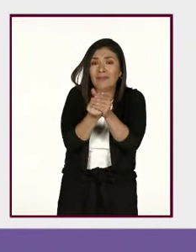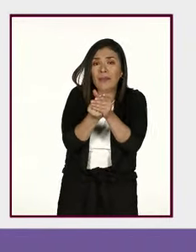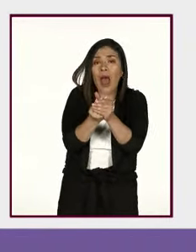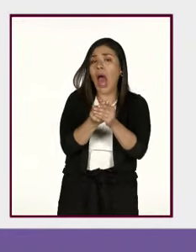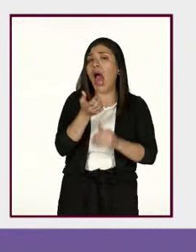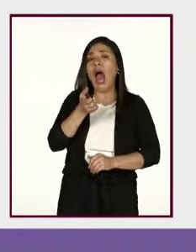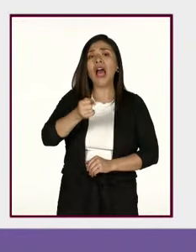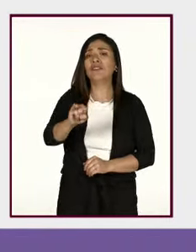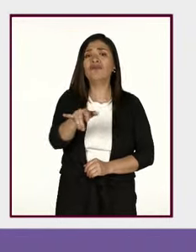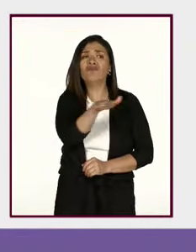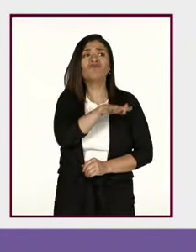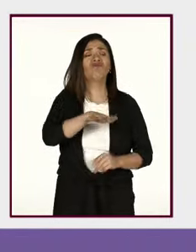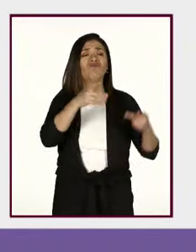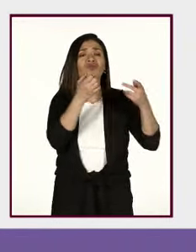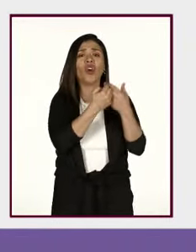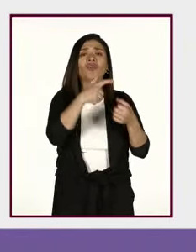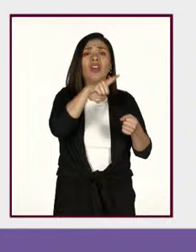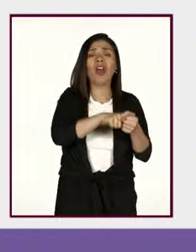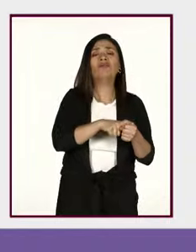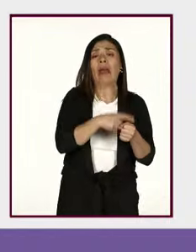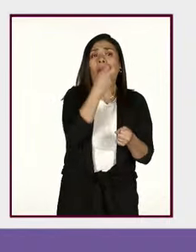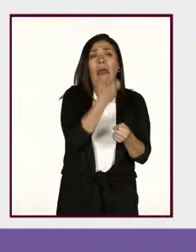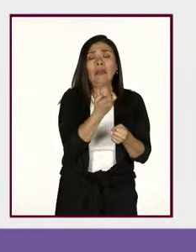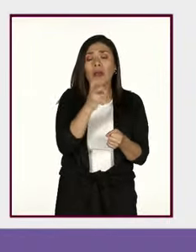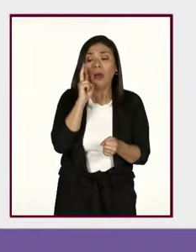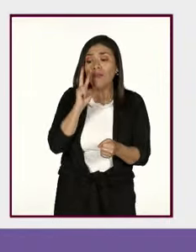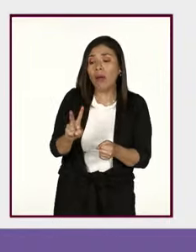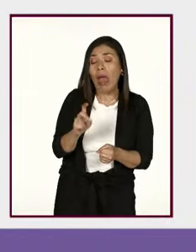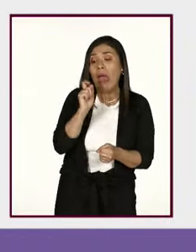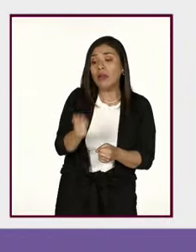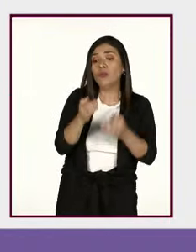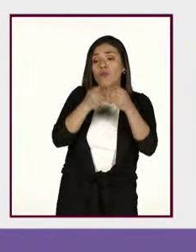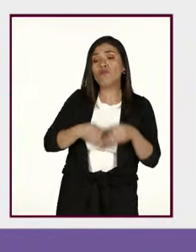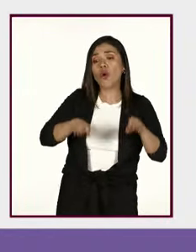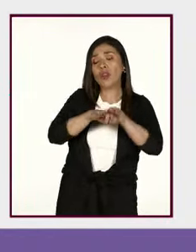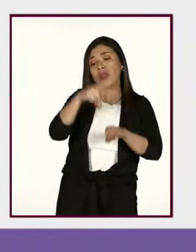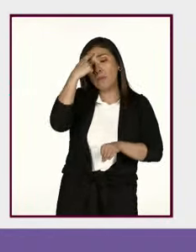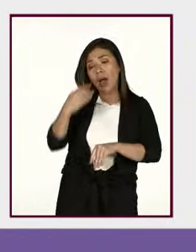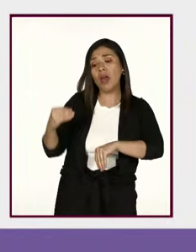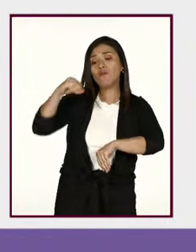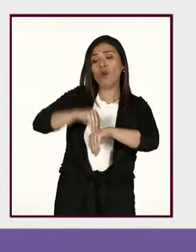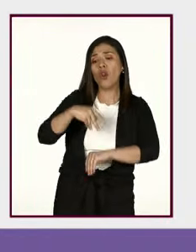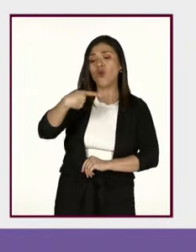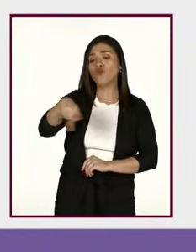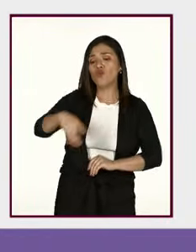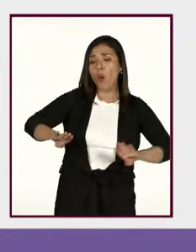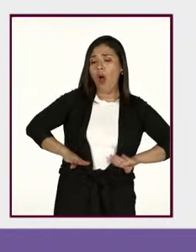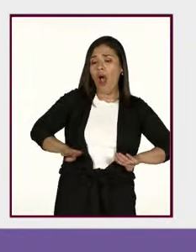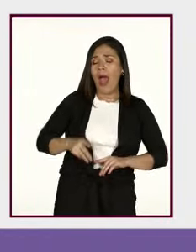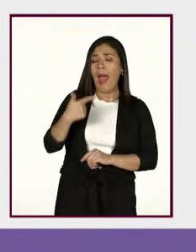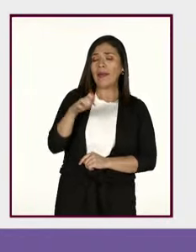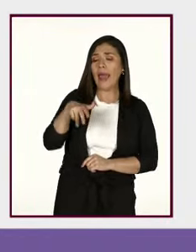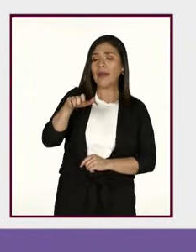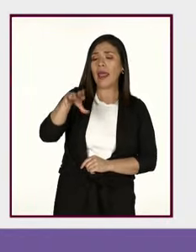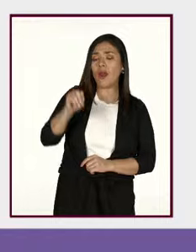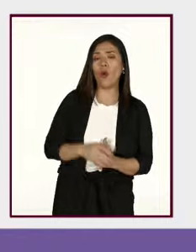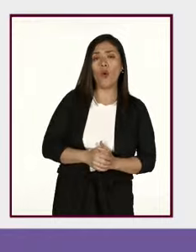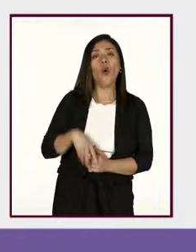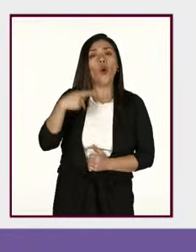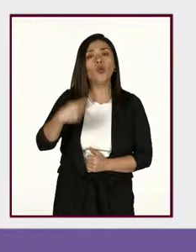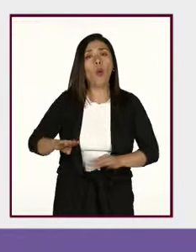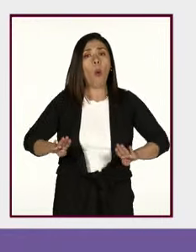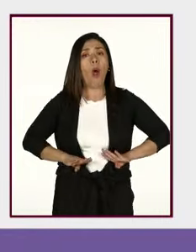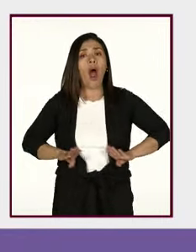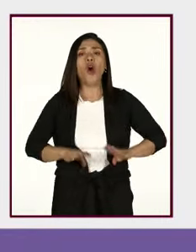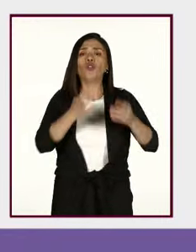sociedad toma, que esta sociedad toma como referente para construir el género, que son los atributos